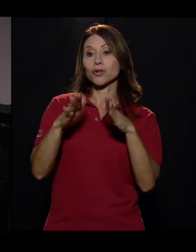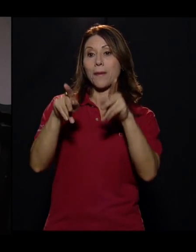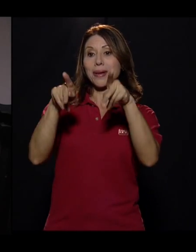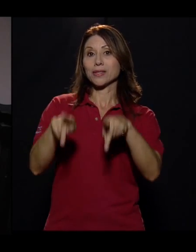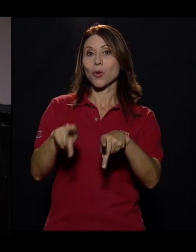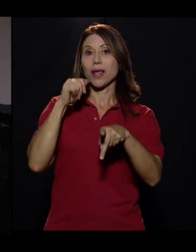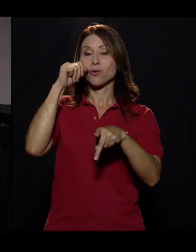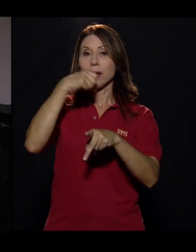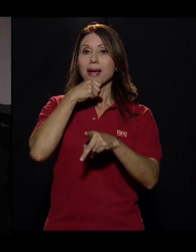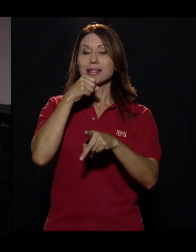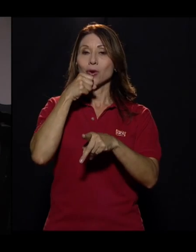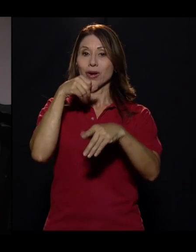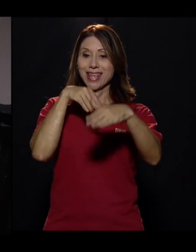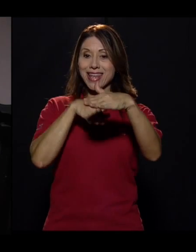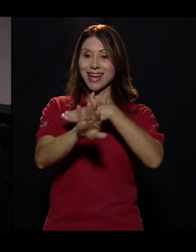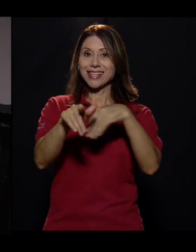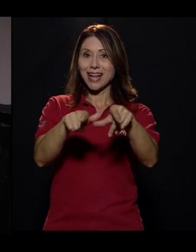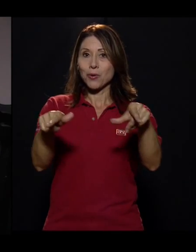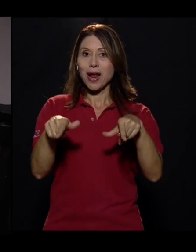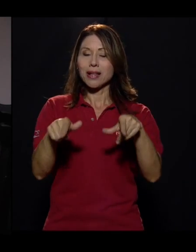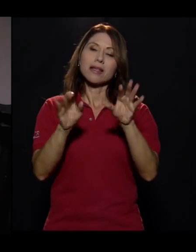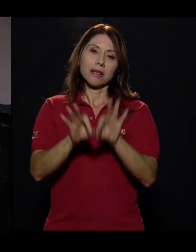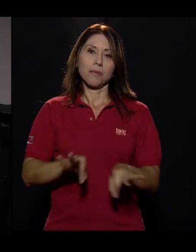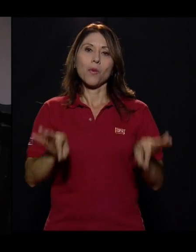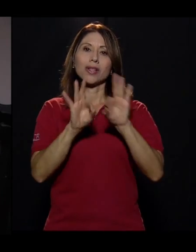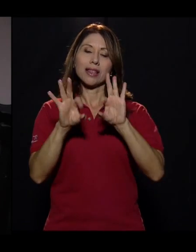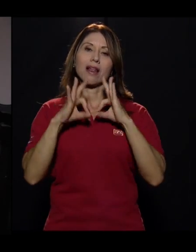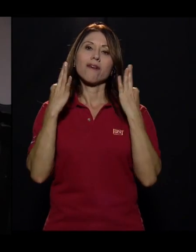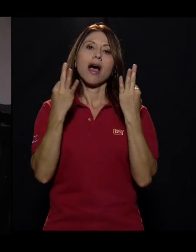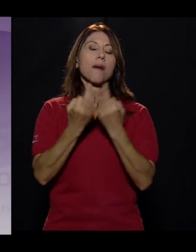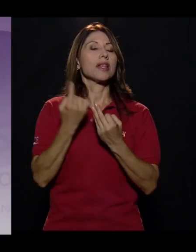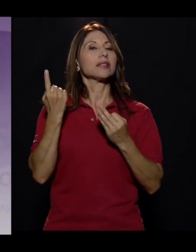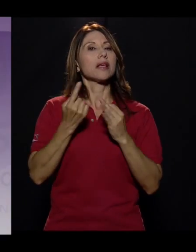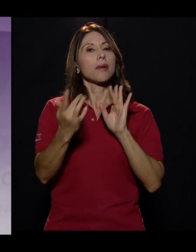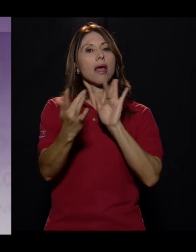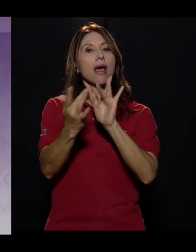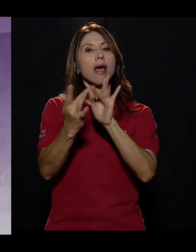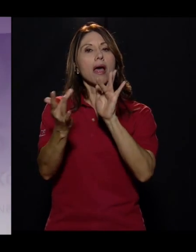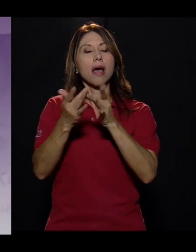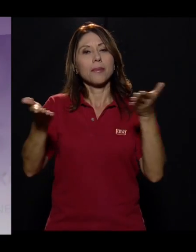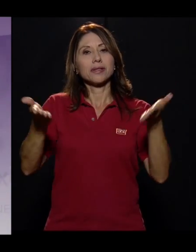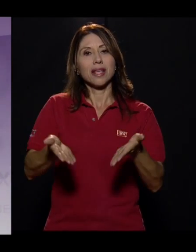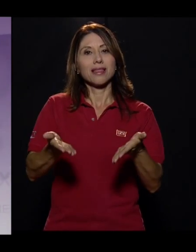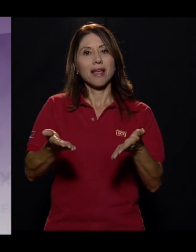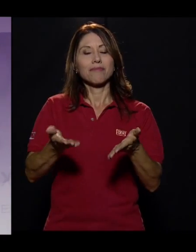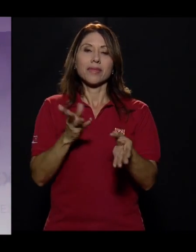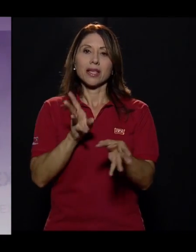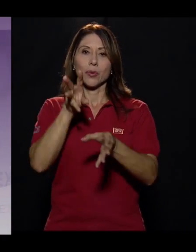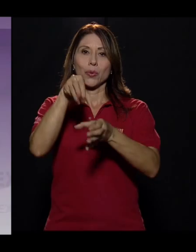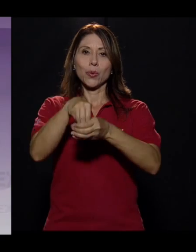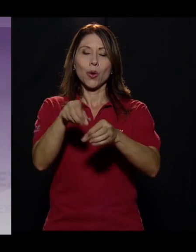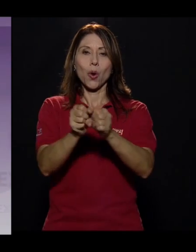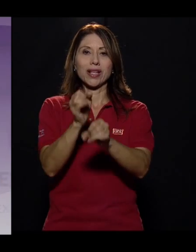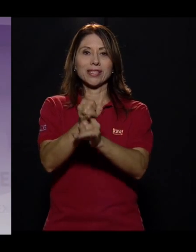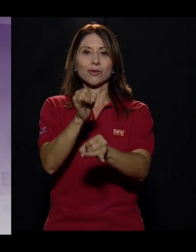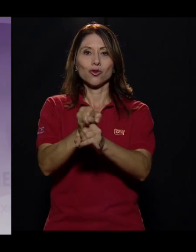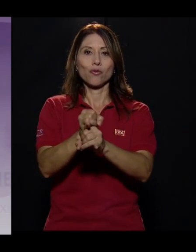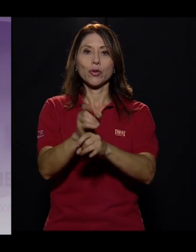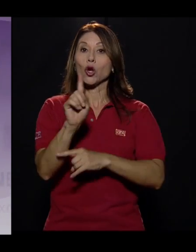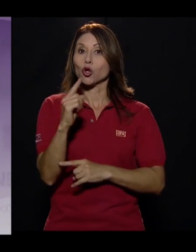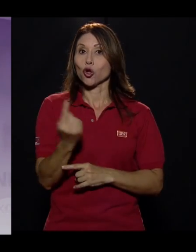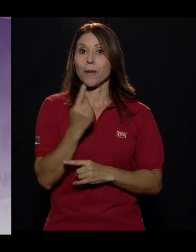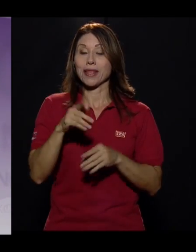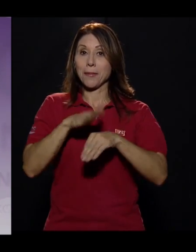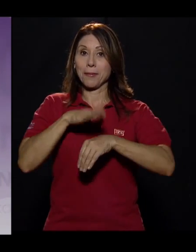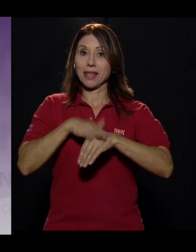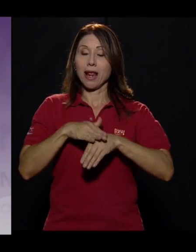una vez que la persona adulta mayor ingrese al centro, es importante que su familia se mantenga presente en su vida y se involucre con la institución.